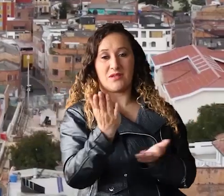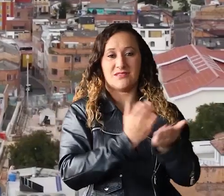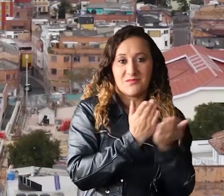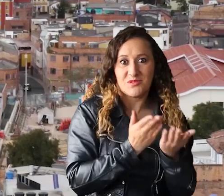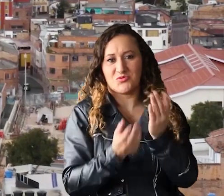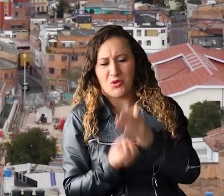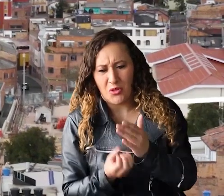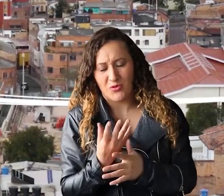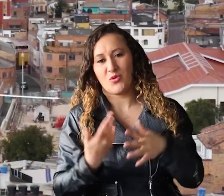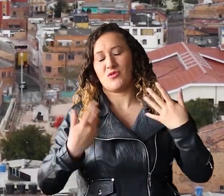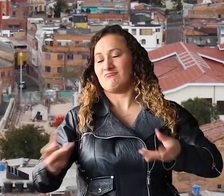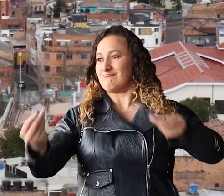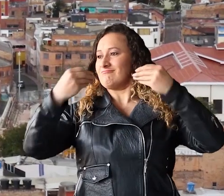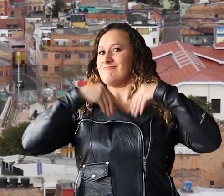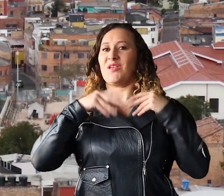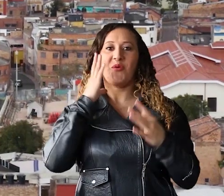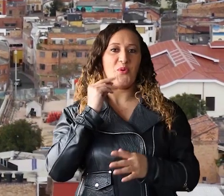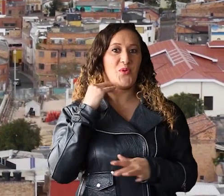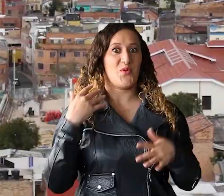posible vivir grandes experiencias.